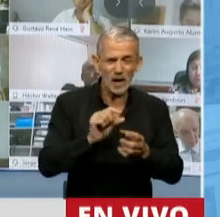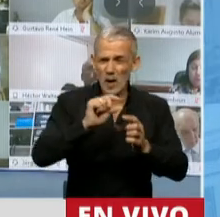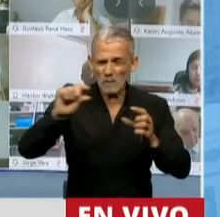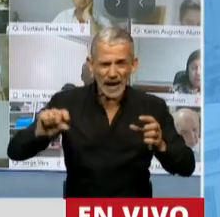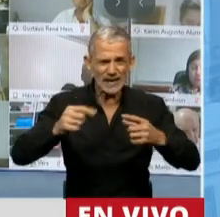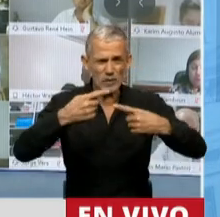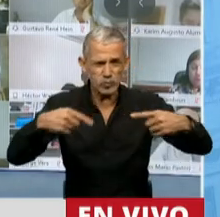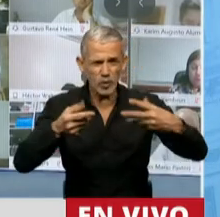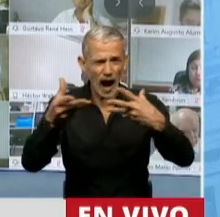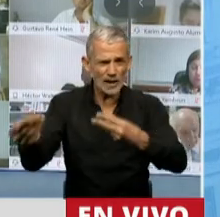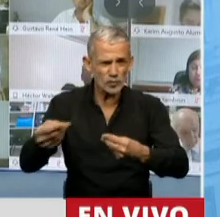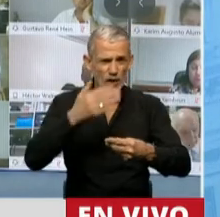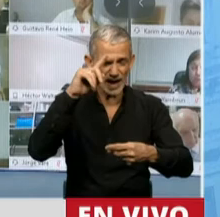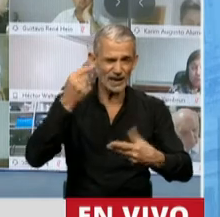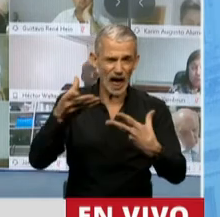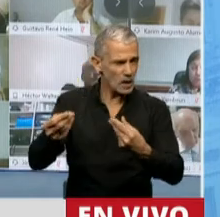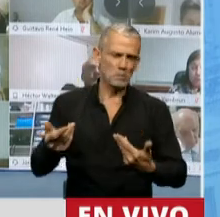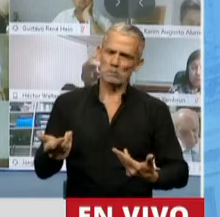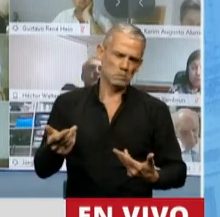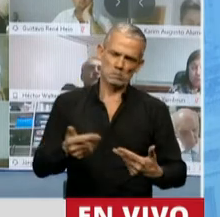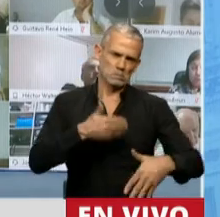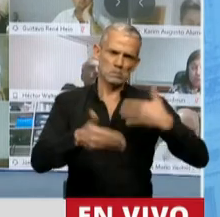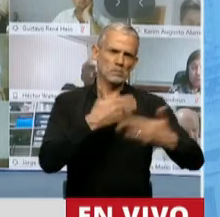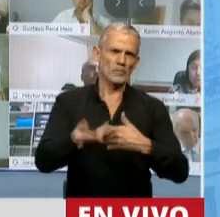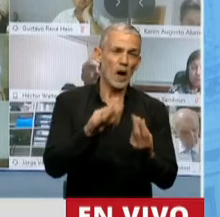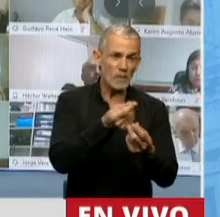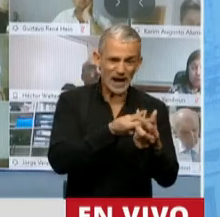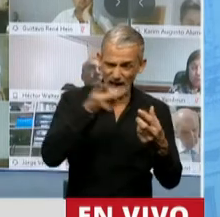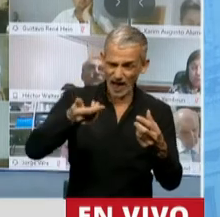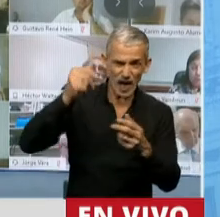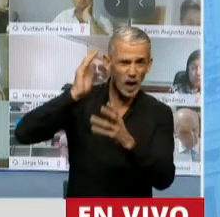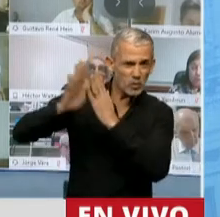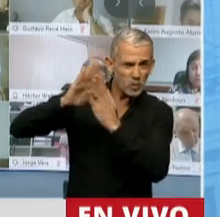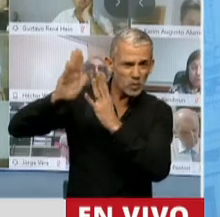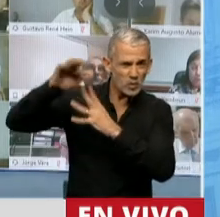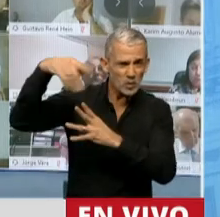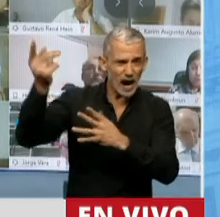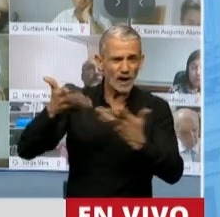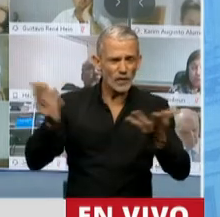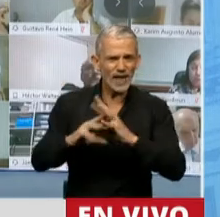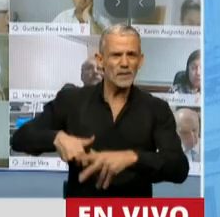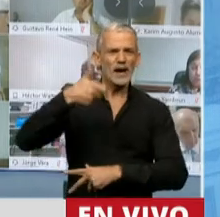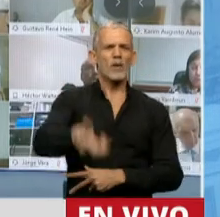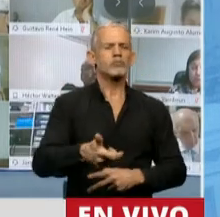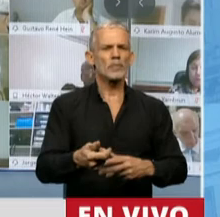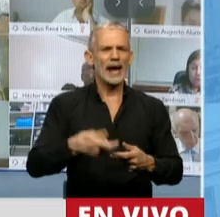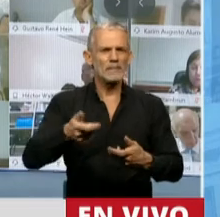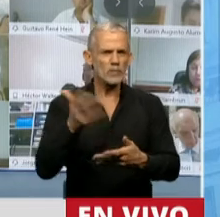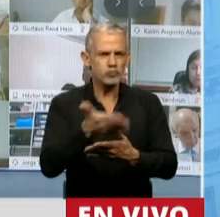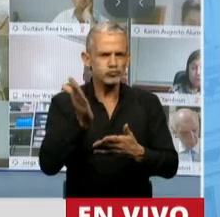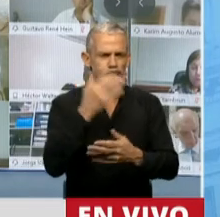limitan nuestras posibilidades de desarrollo destinando a la fuga los recursos que deberían financiar inversiones productivas,